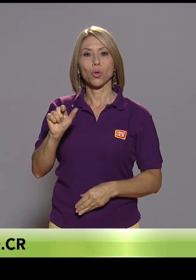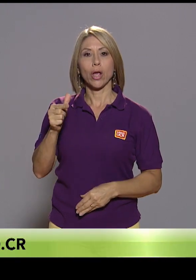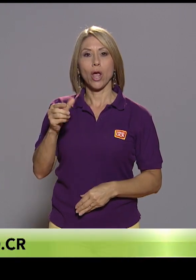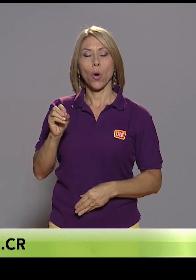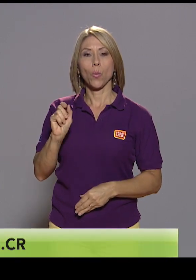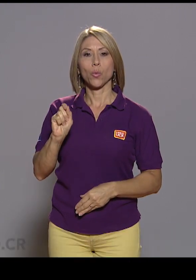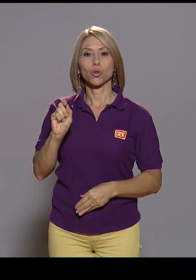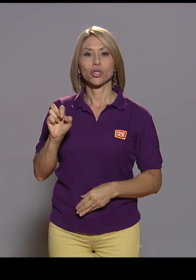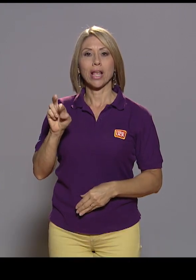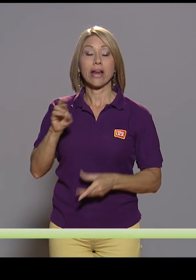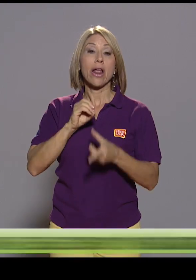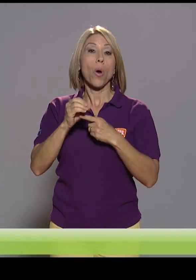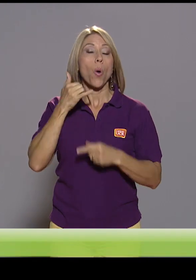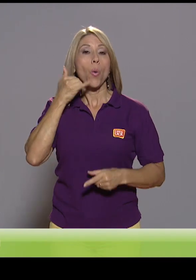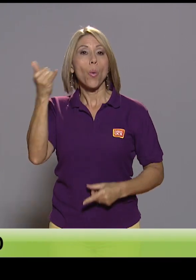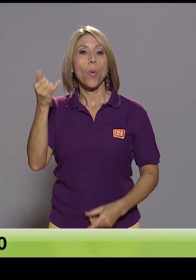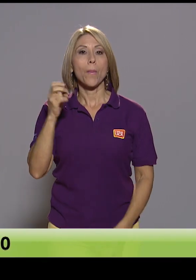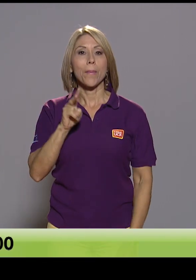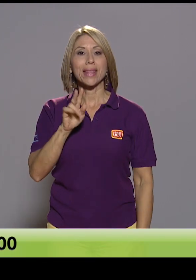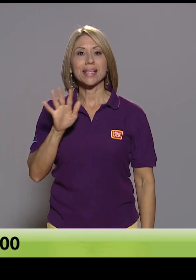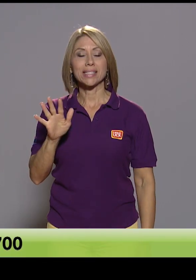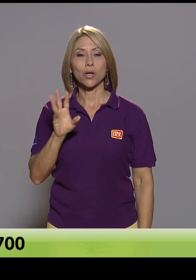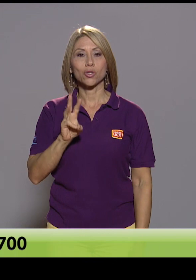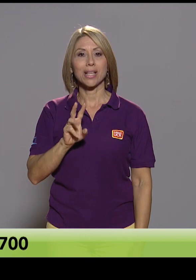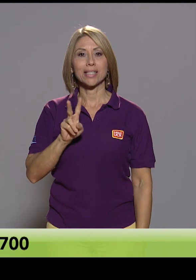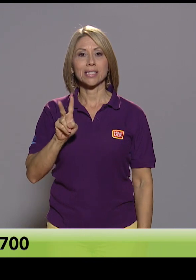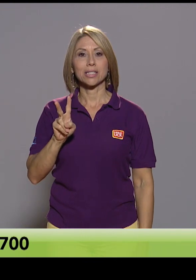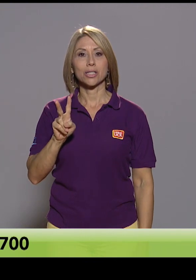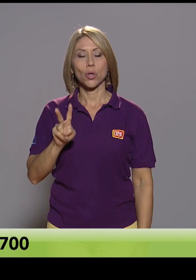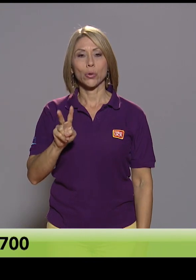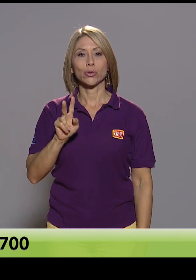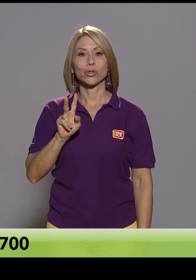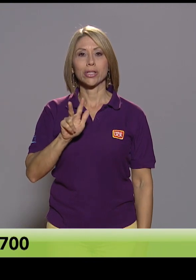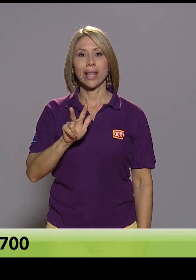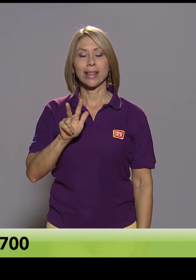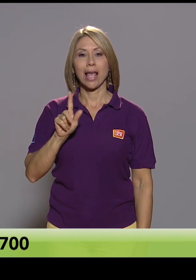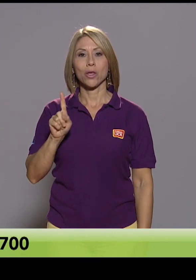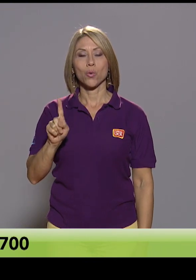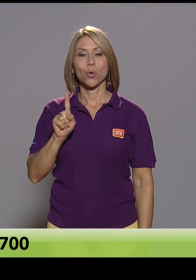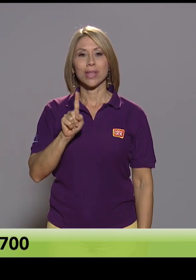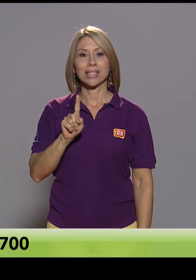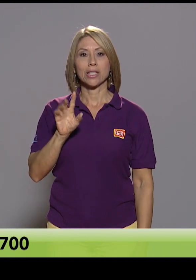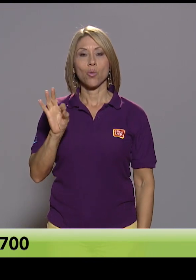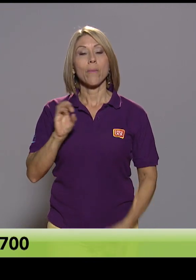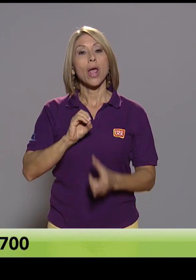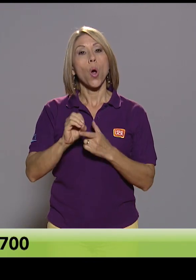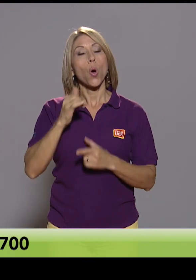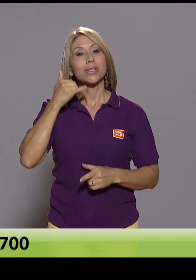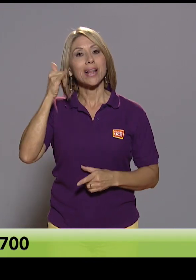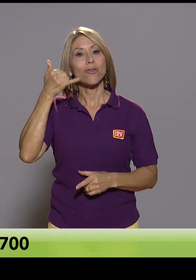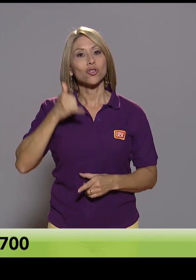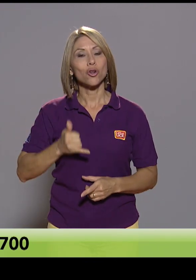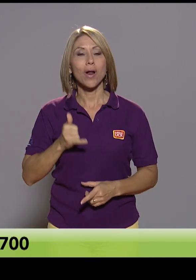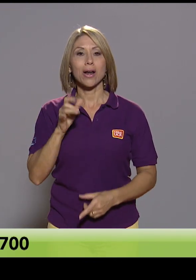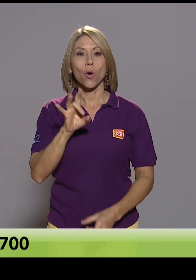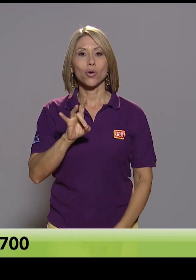También podemos hacer vía telefónica, los teléfonos son 2562-3119 o celular